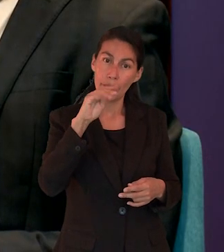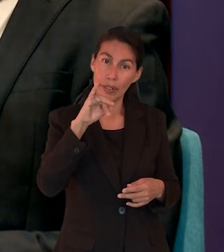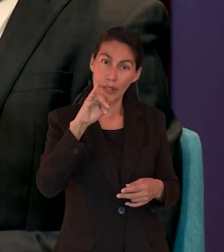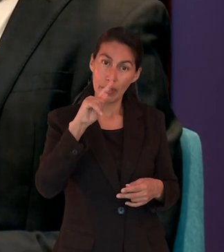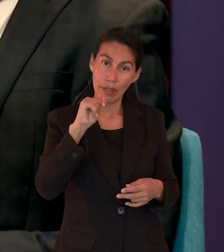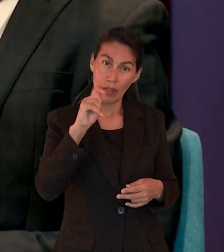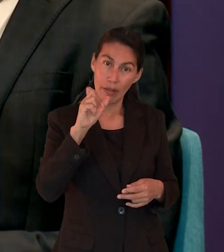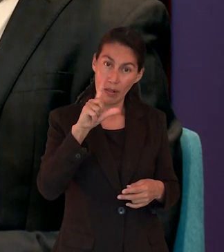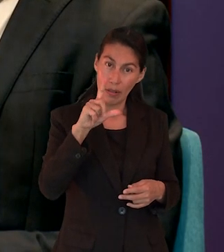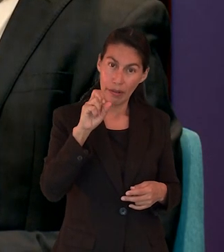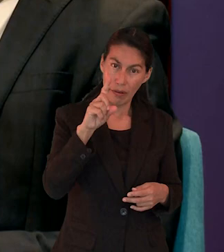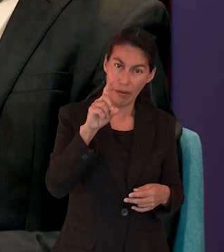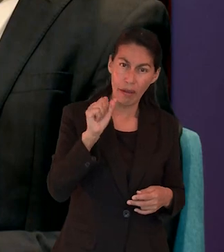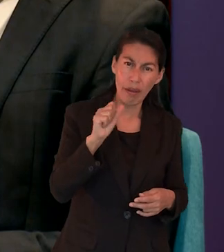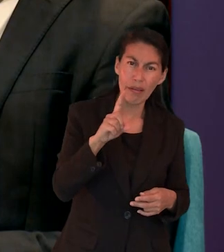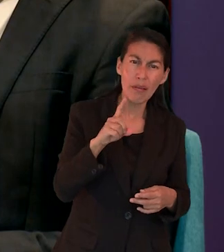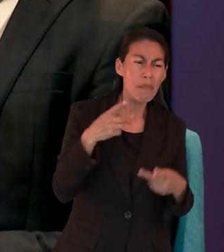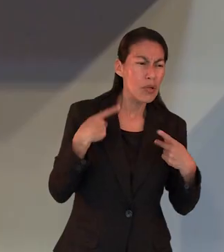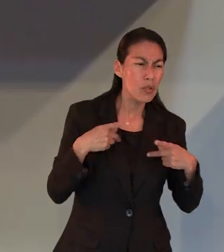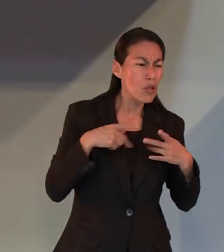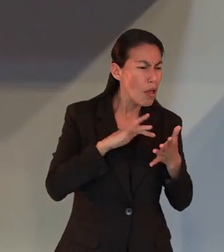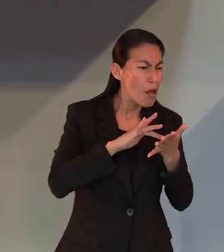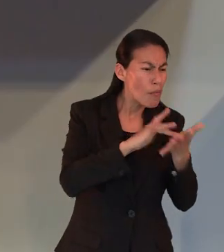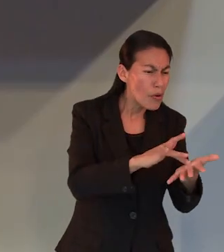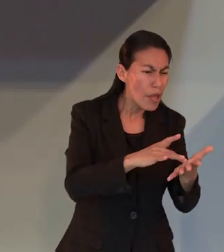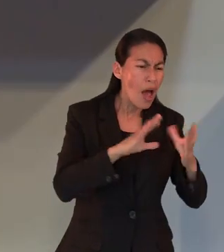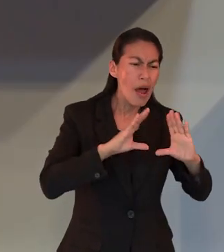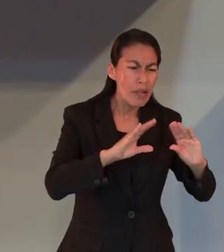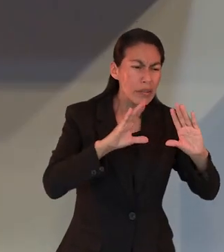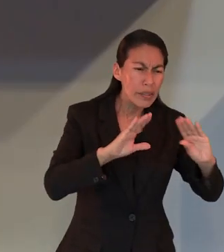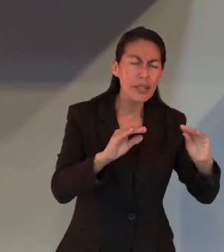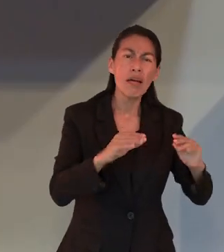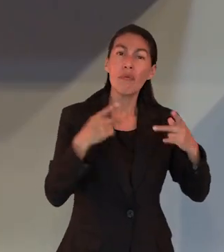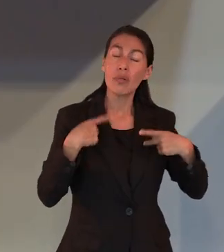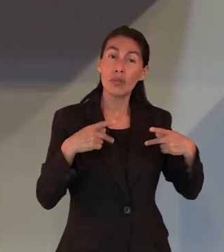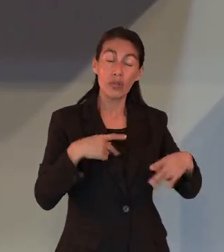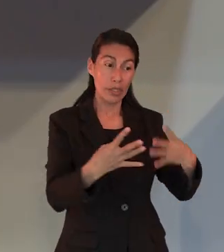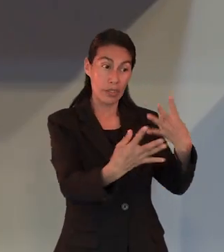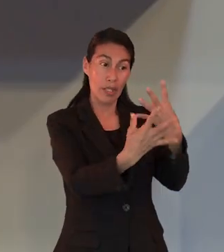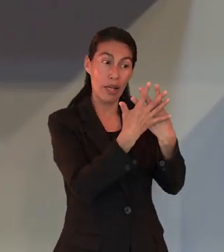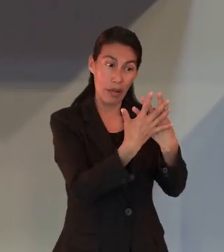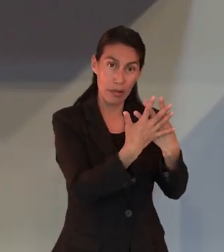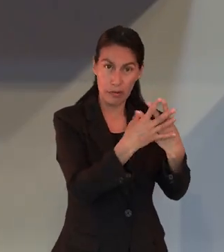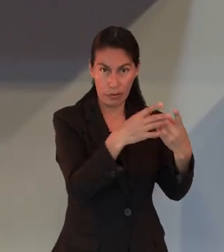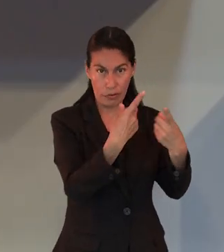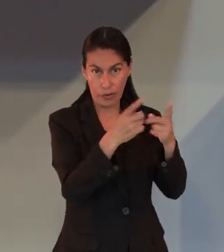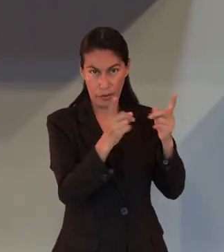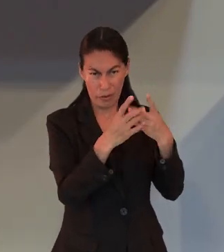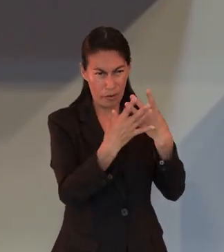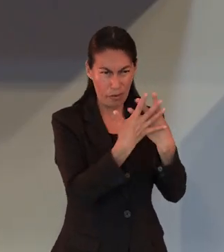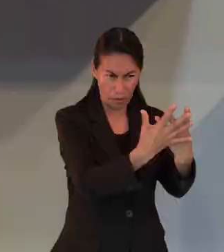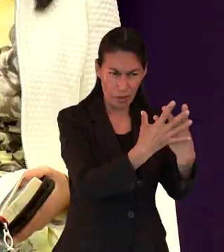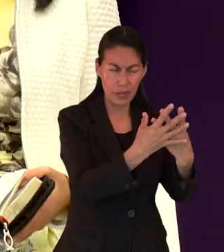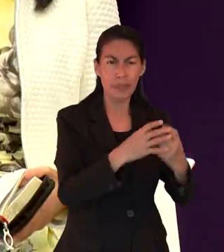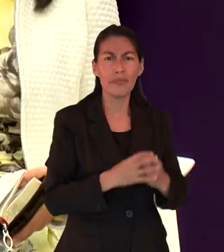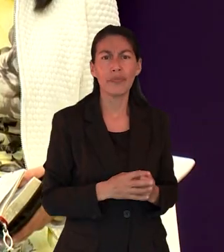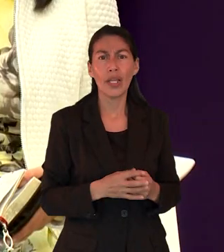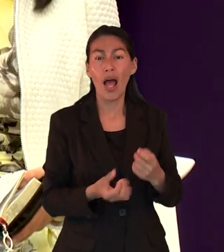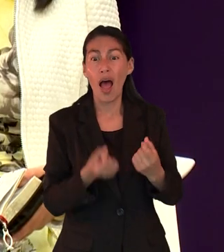hospitalidad, el visitarnos y apoyar a los presos, y vamos a hablar de qué tipo de presos también,